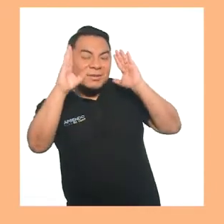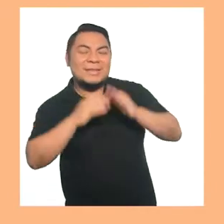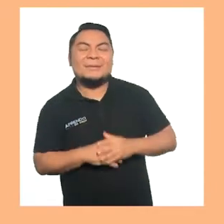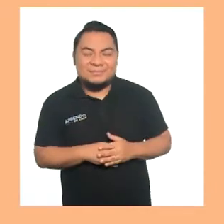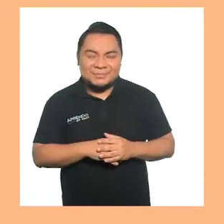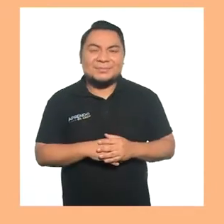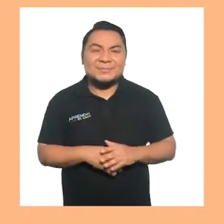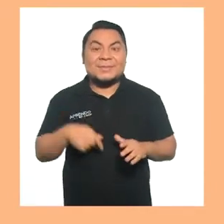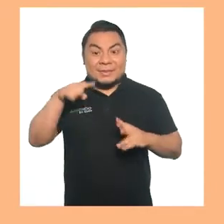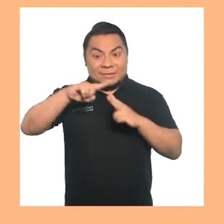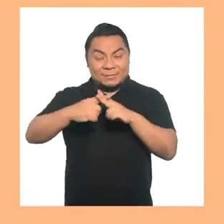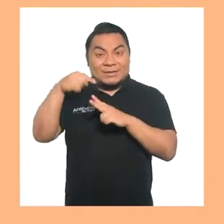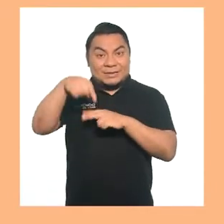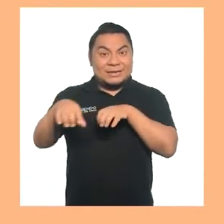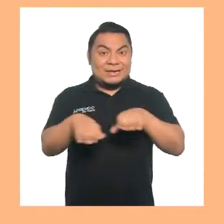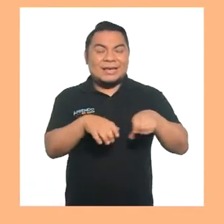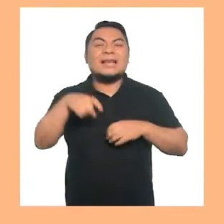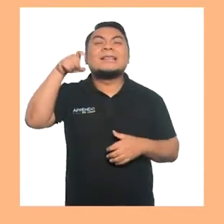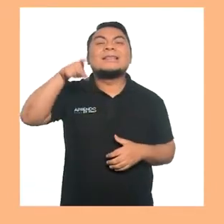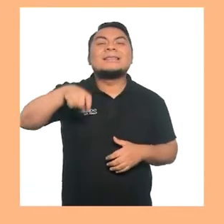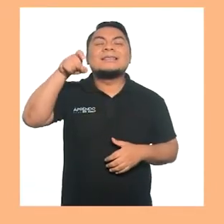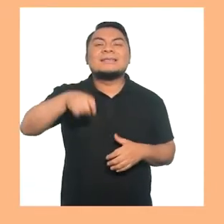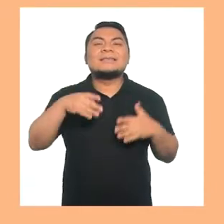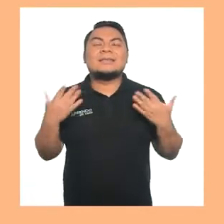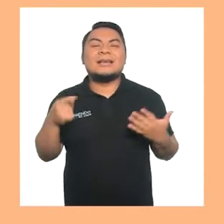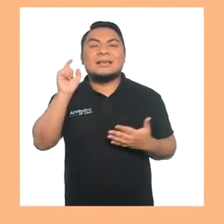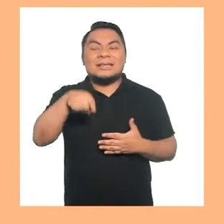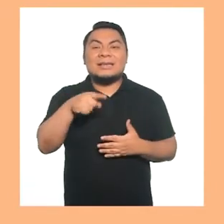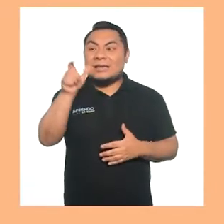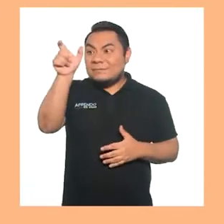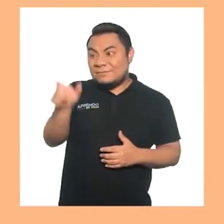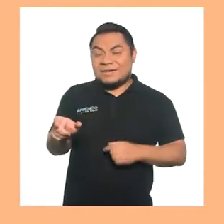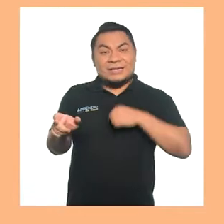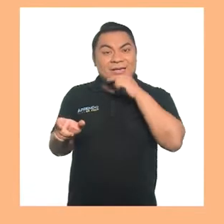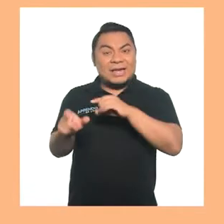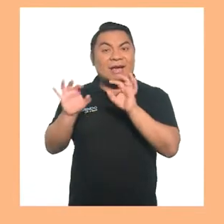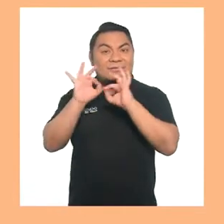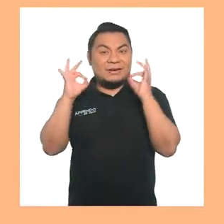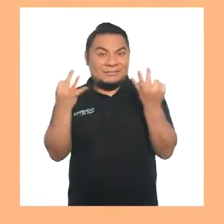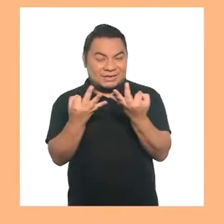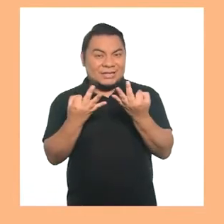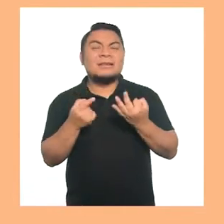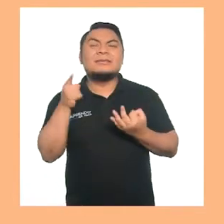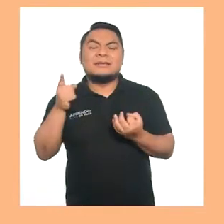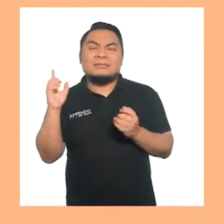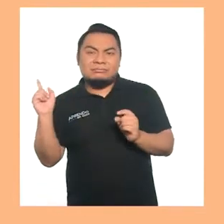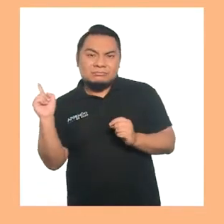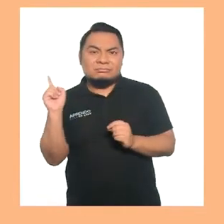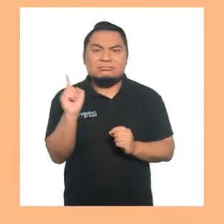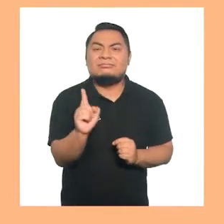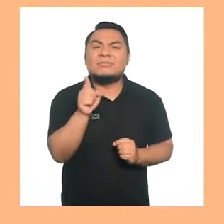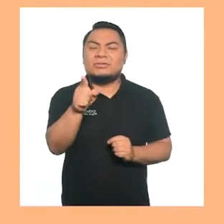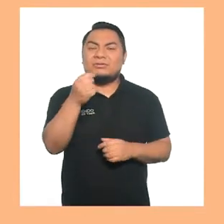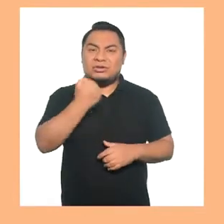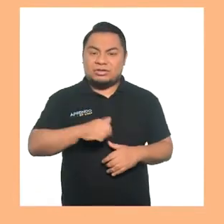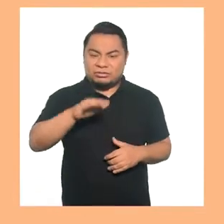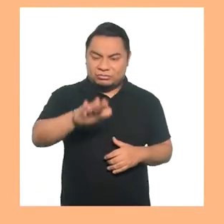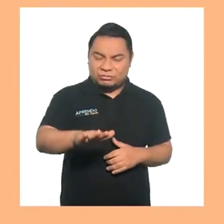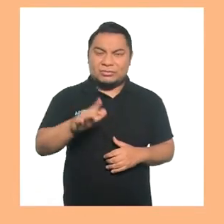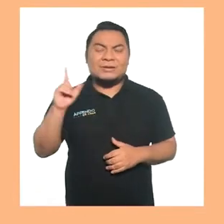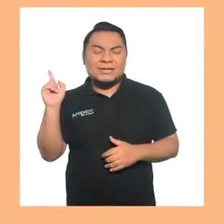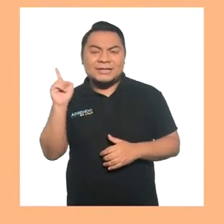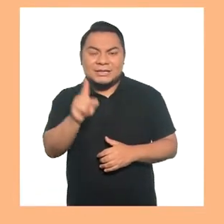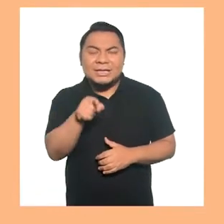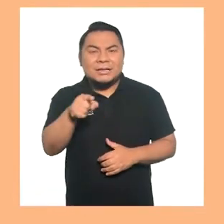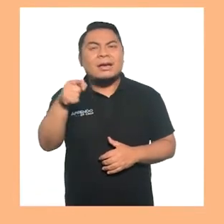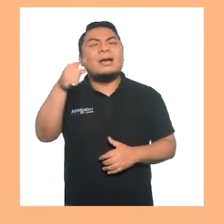Para empezar esta actividad, es necesario que un integrante de la familia se acerque a tu niña o